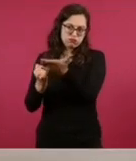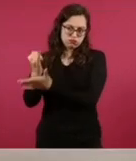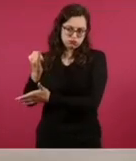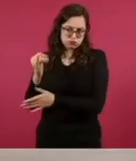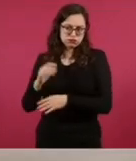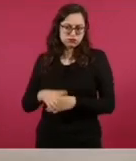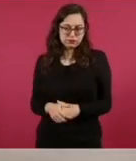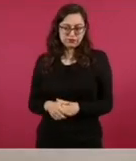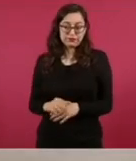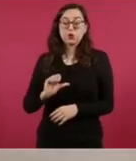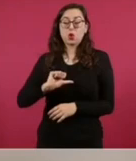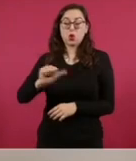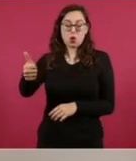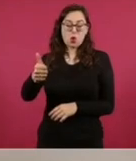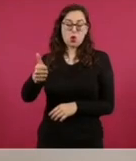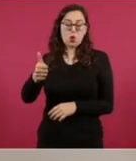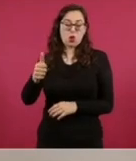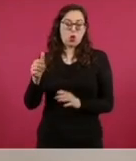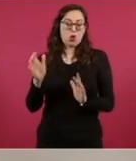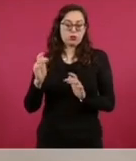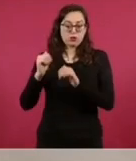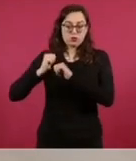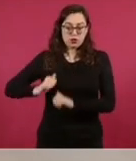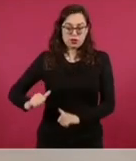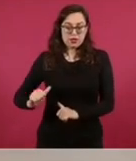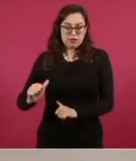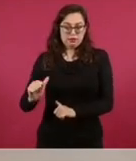precisamente el poder legislativo.